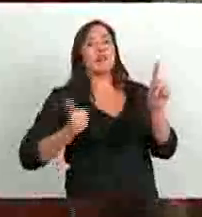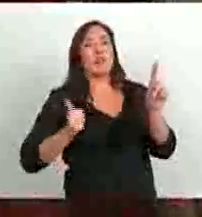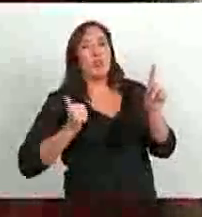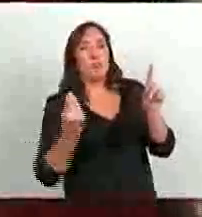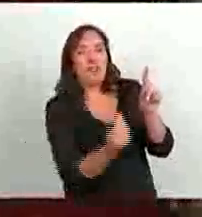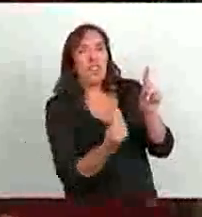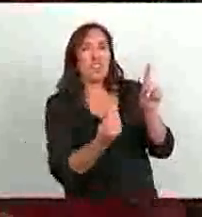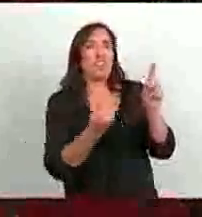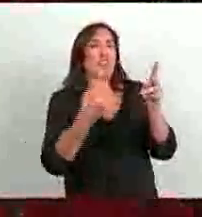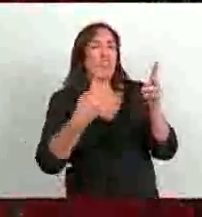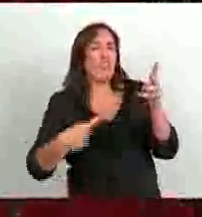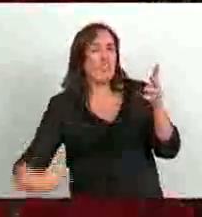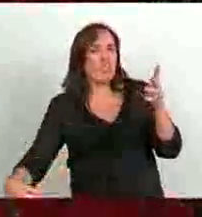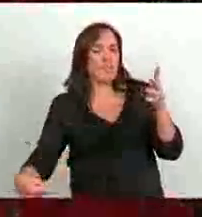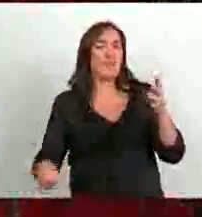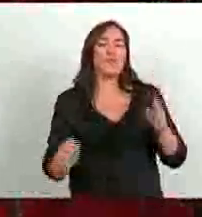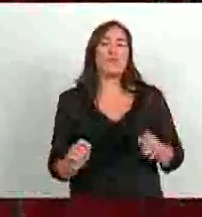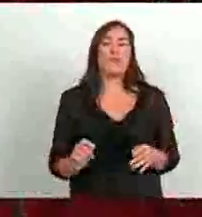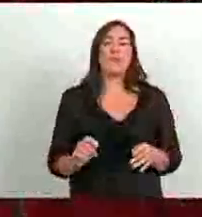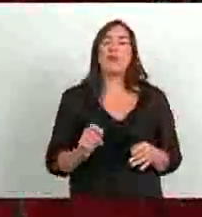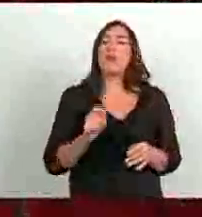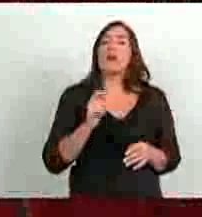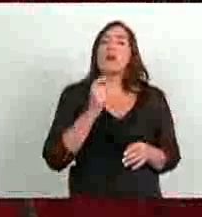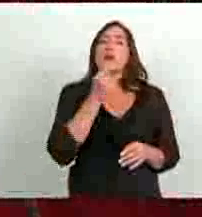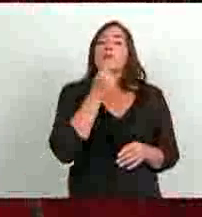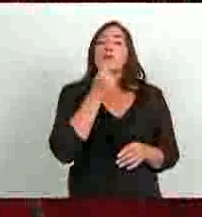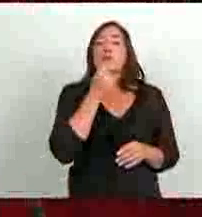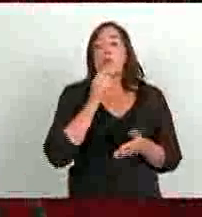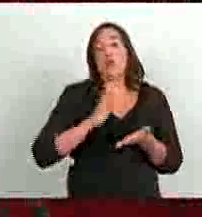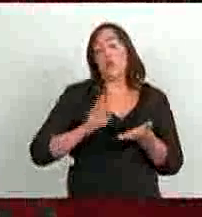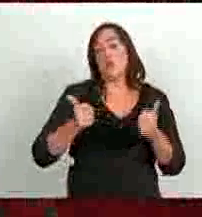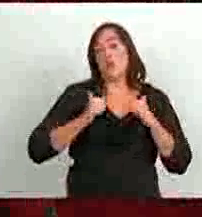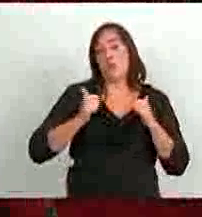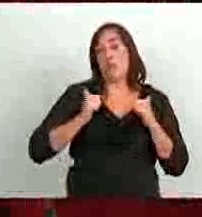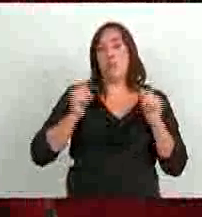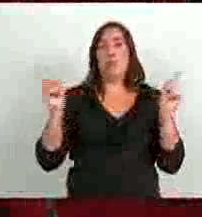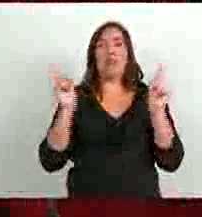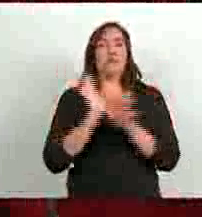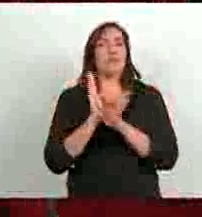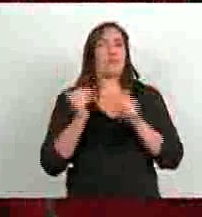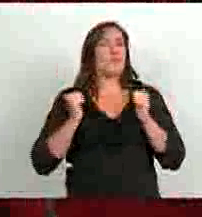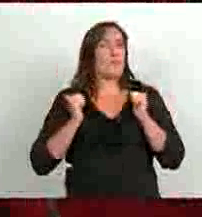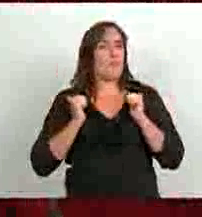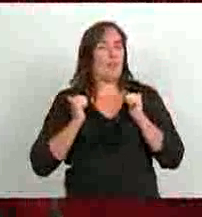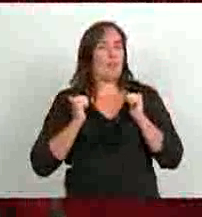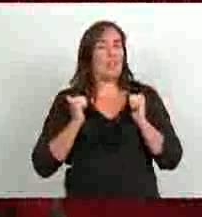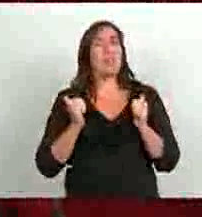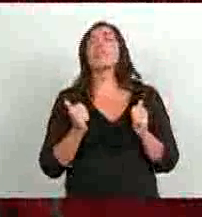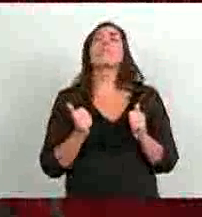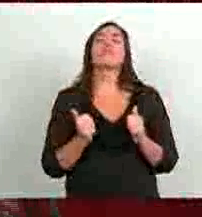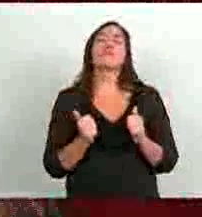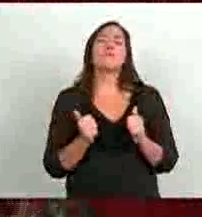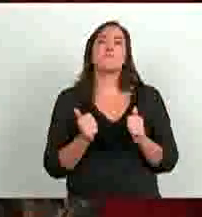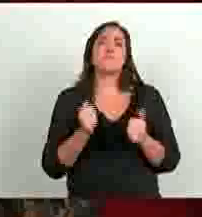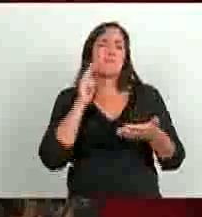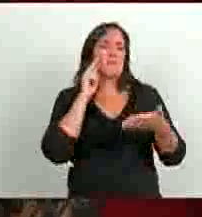uno va al marco de las suplencias, se encuentra con situaciones